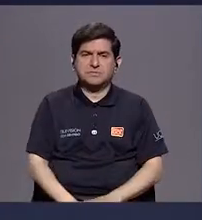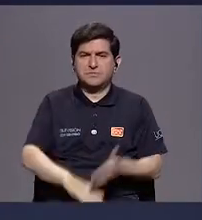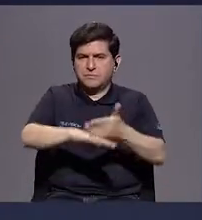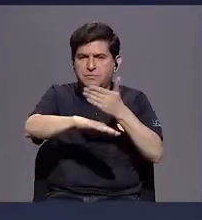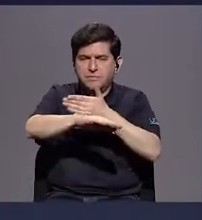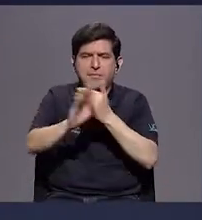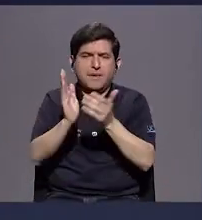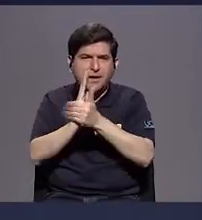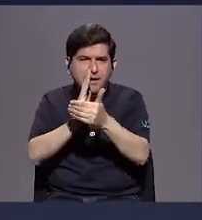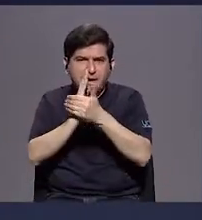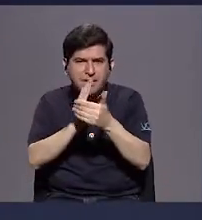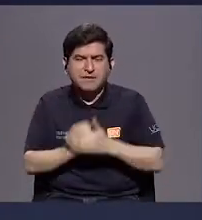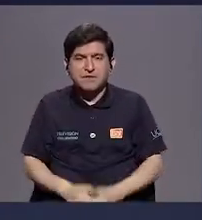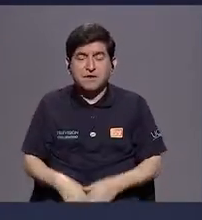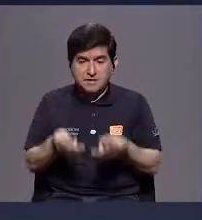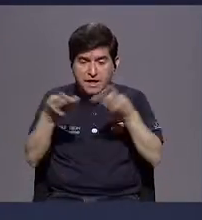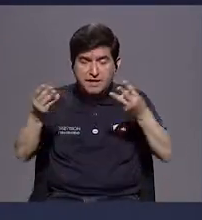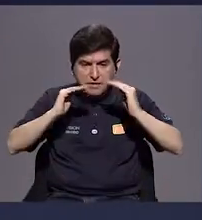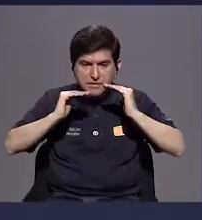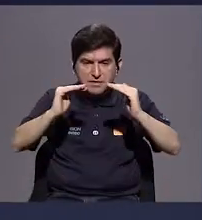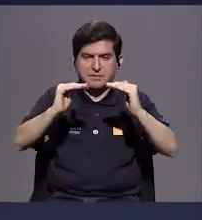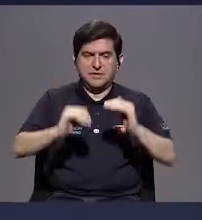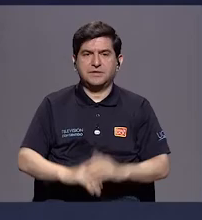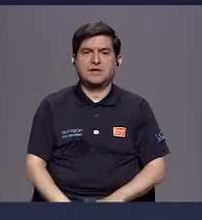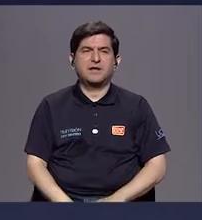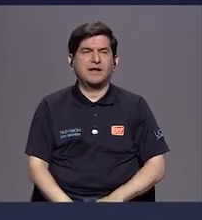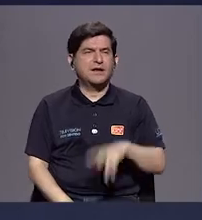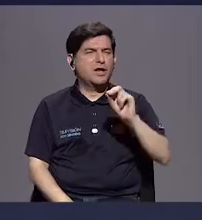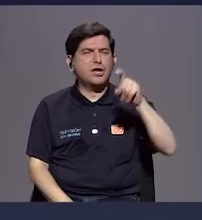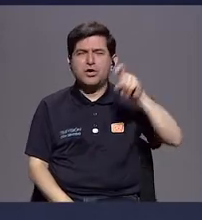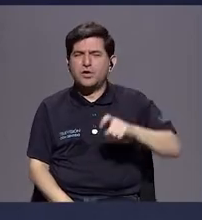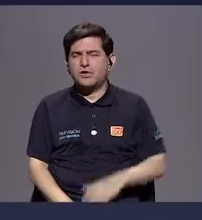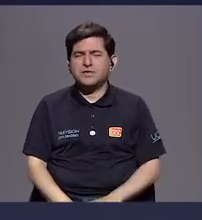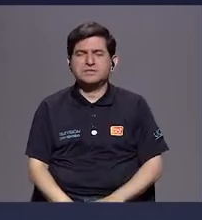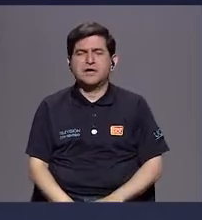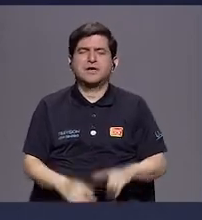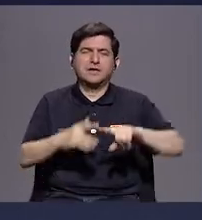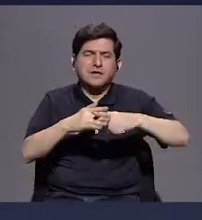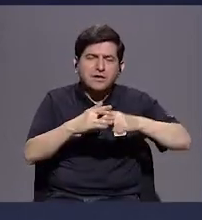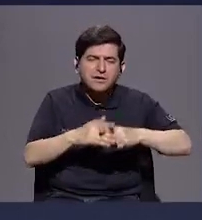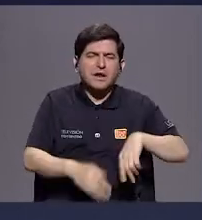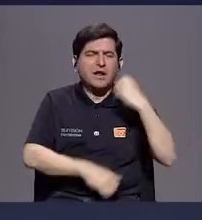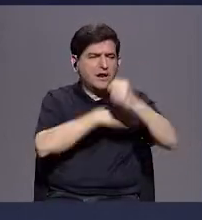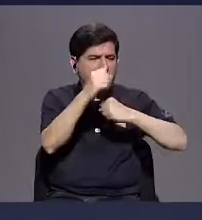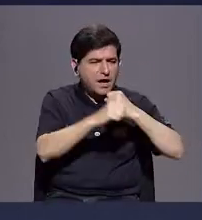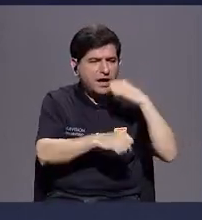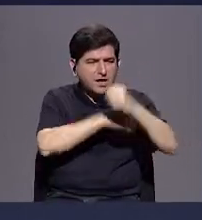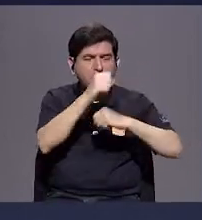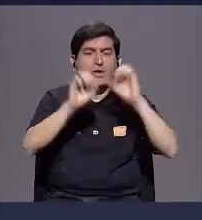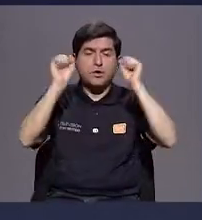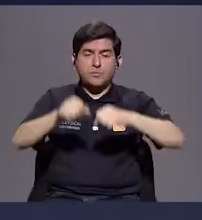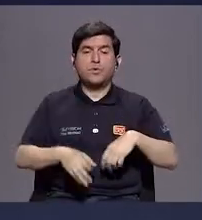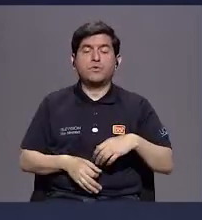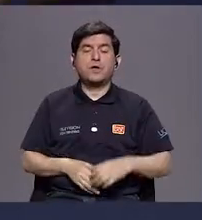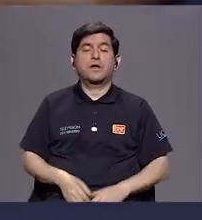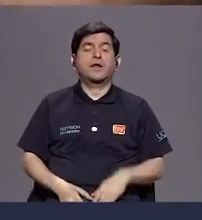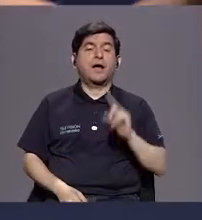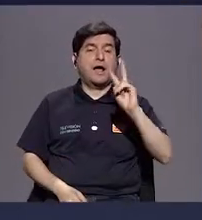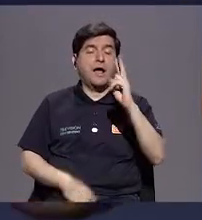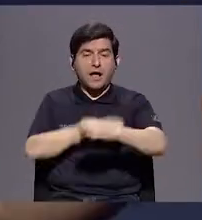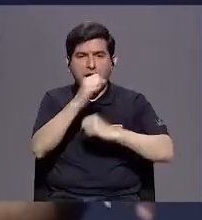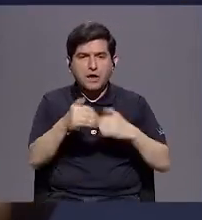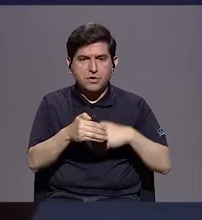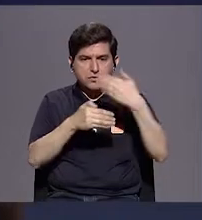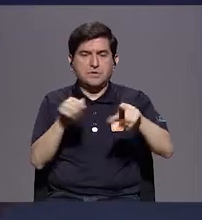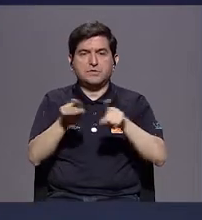las capacidades de los asfaltos para que entonces no tengamos que estar asfaltando cada año, sino que lo hagamos cada dos años y estaríamos quitando